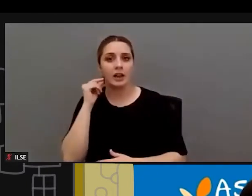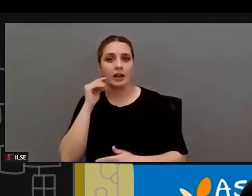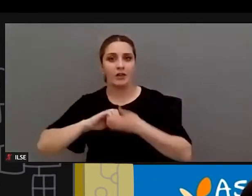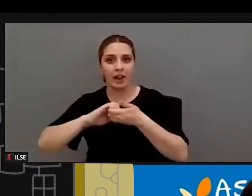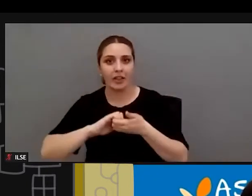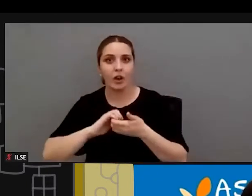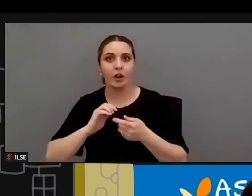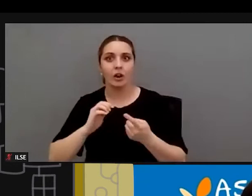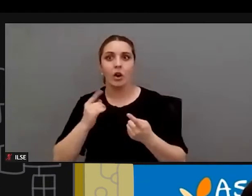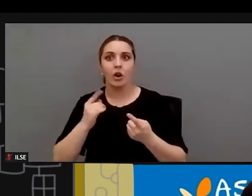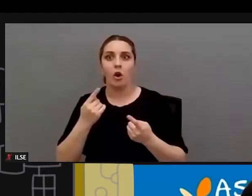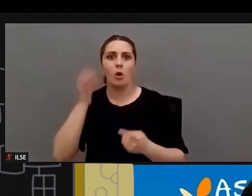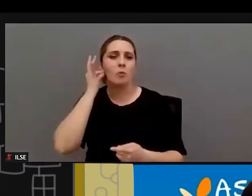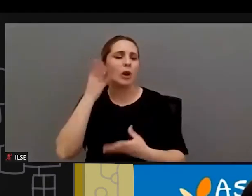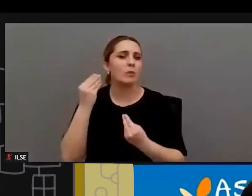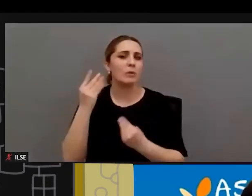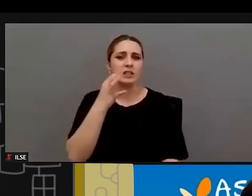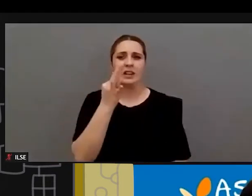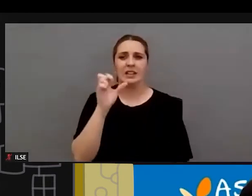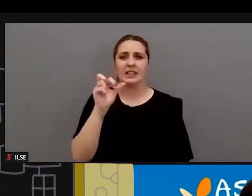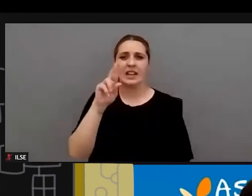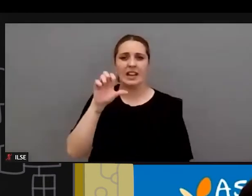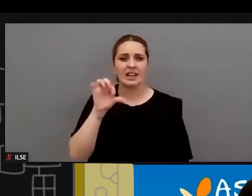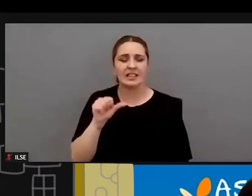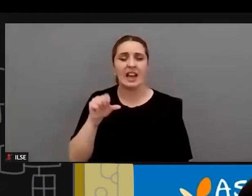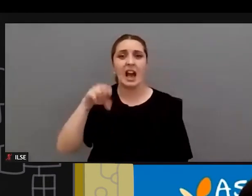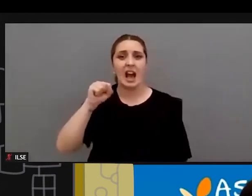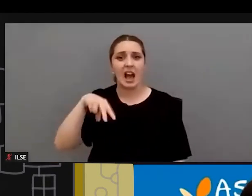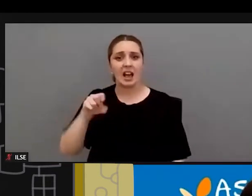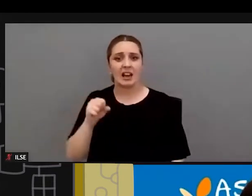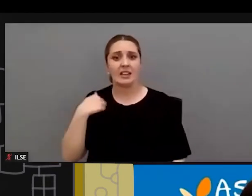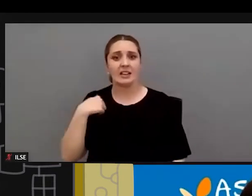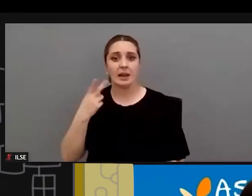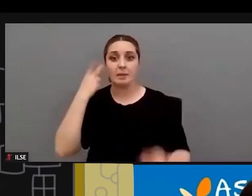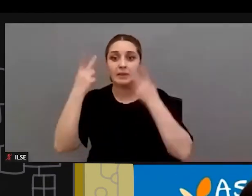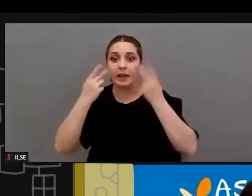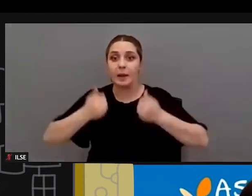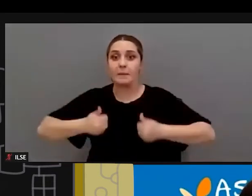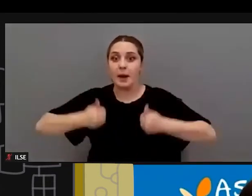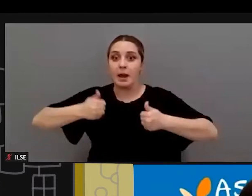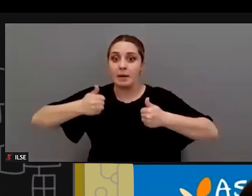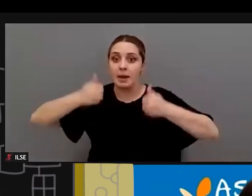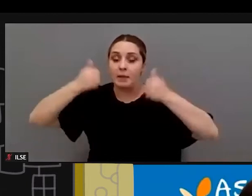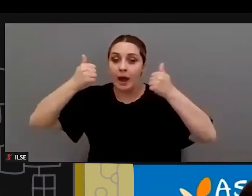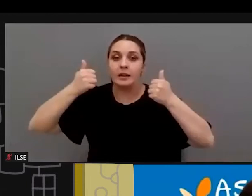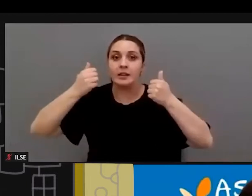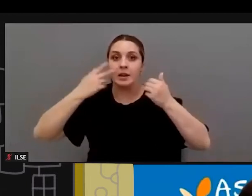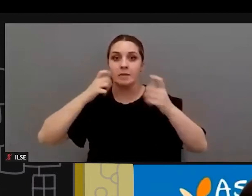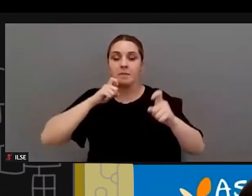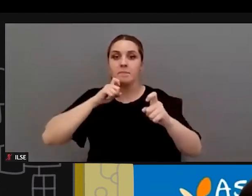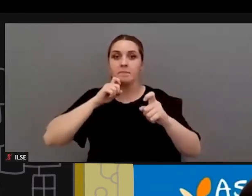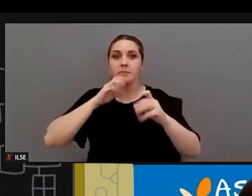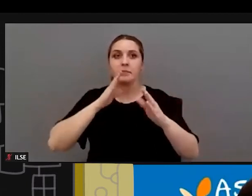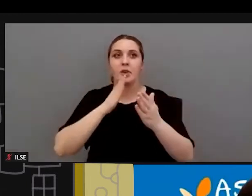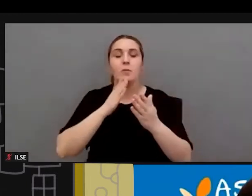ocurren muchas mujeres Teresa la propia Ana que se han empezado a visibilizar en los medios de comunicación en